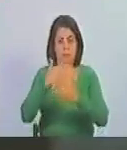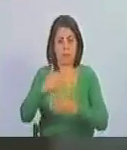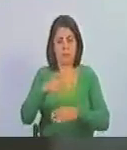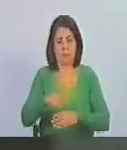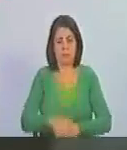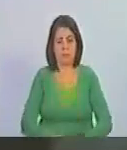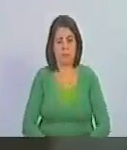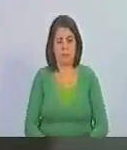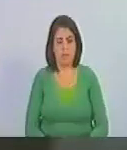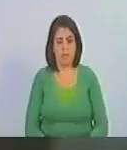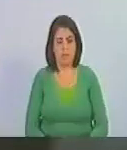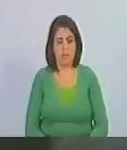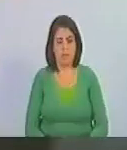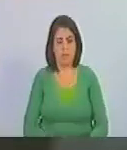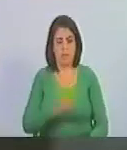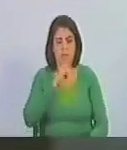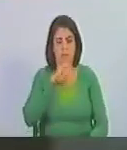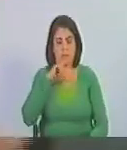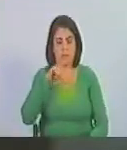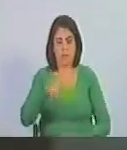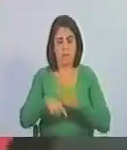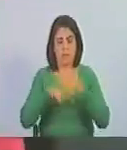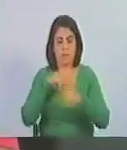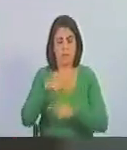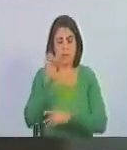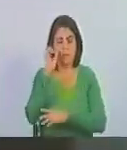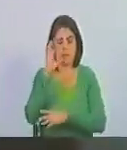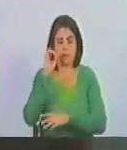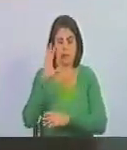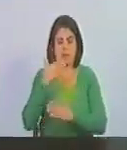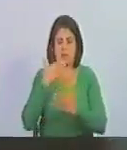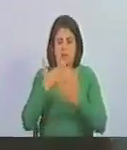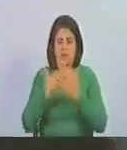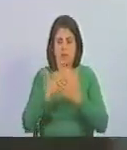sin huella por este Parlamento. Gracias.